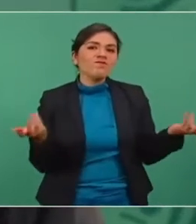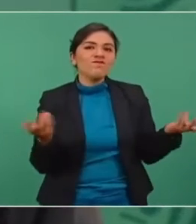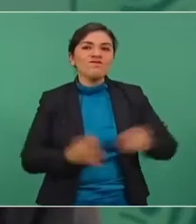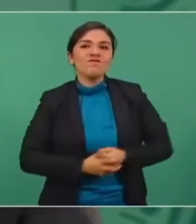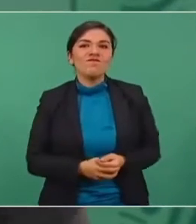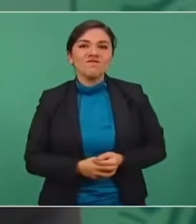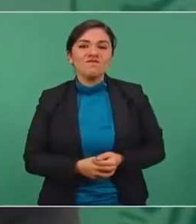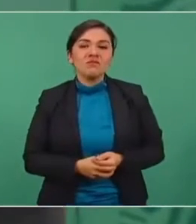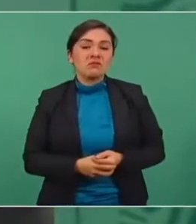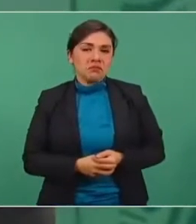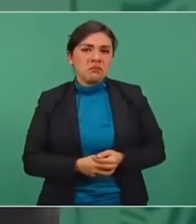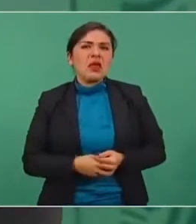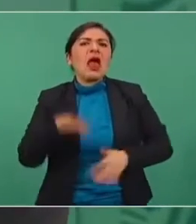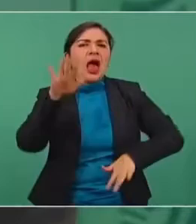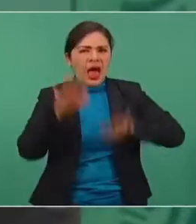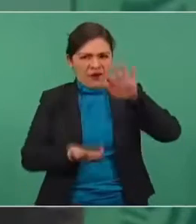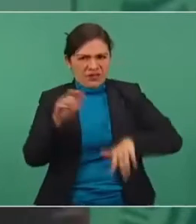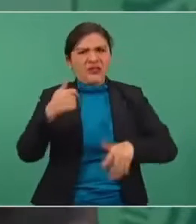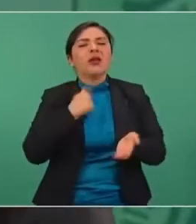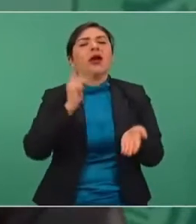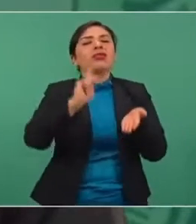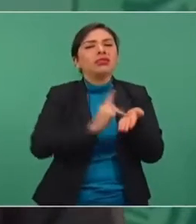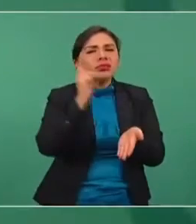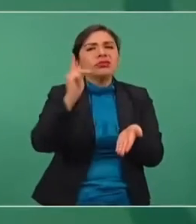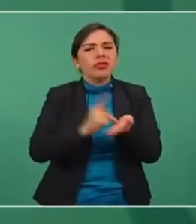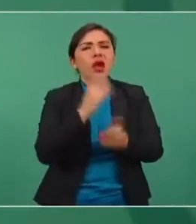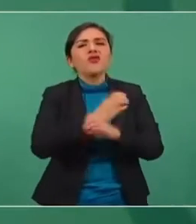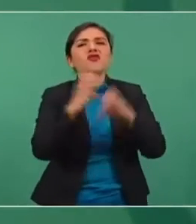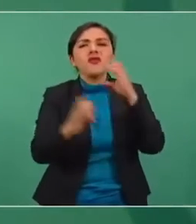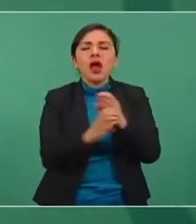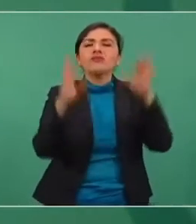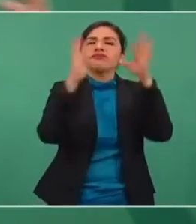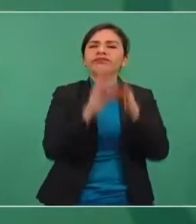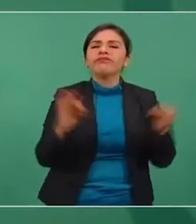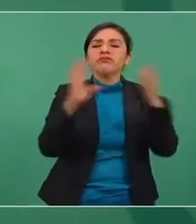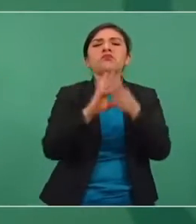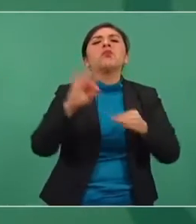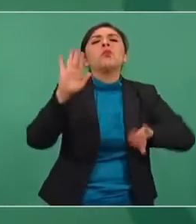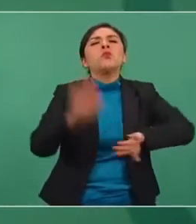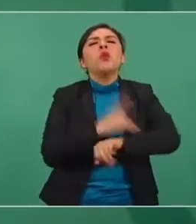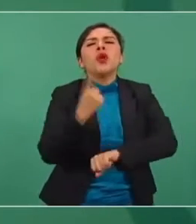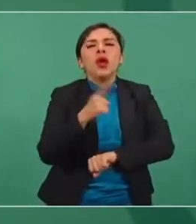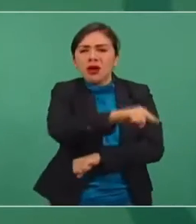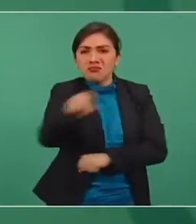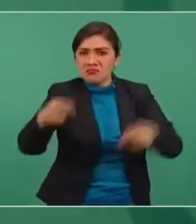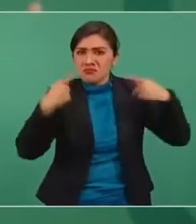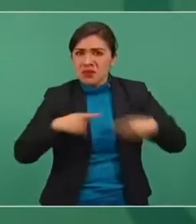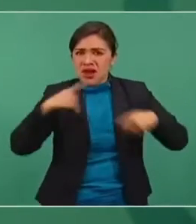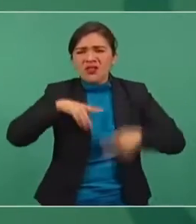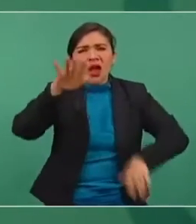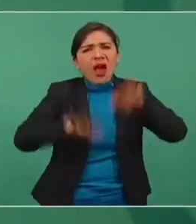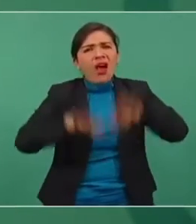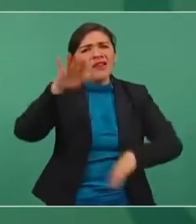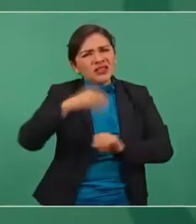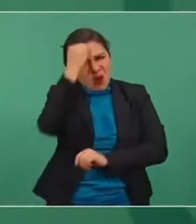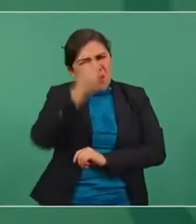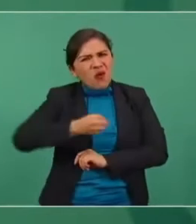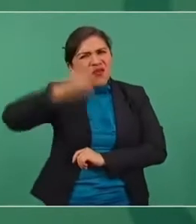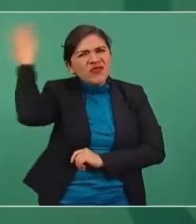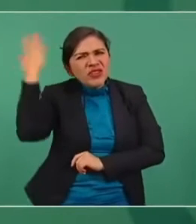A veces repito las cosas porque suelen olvidarse, hay mucha amnesia